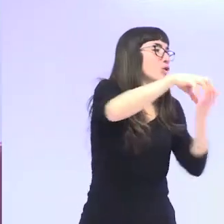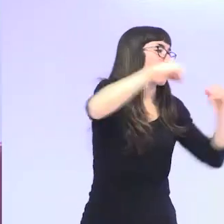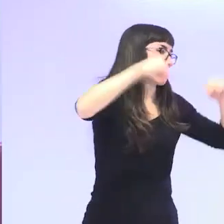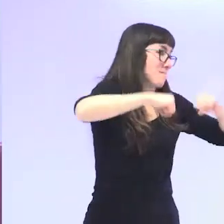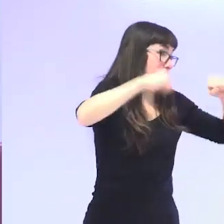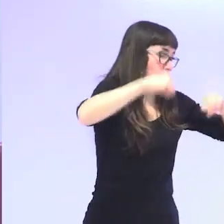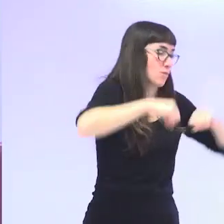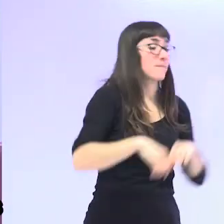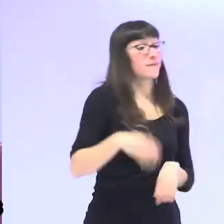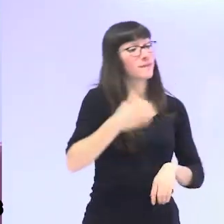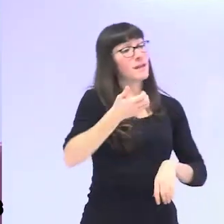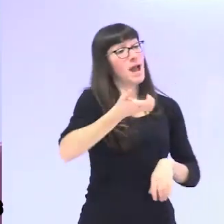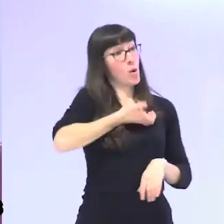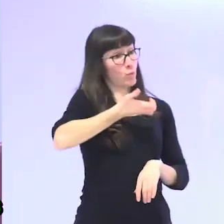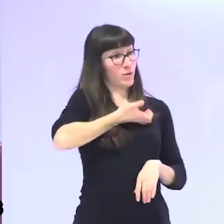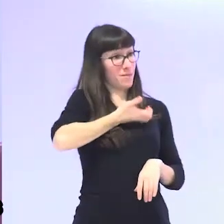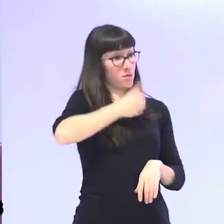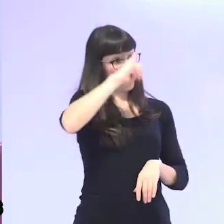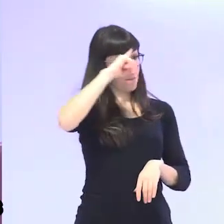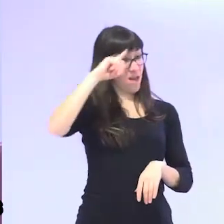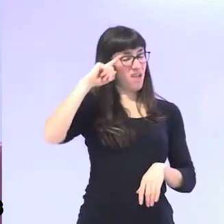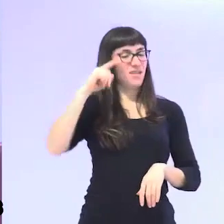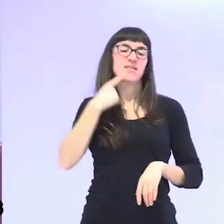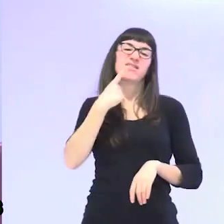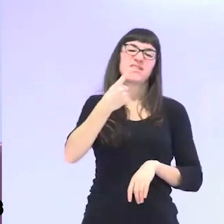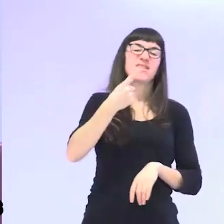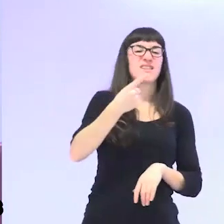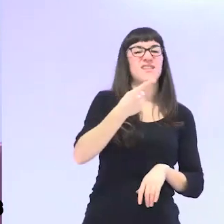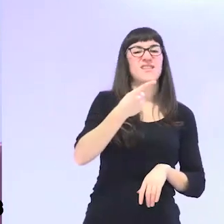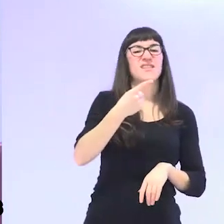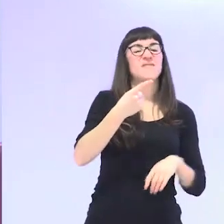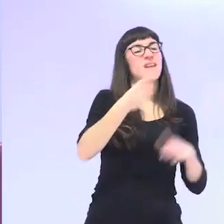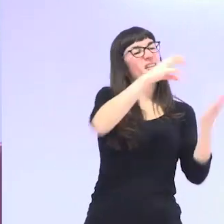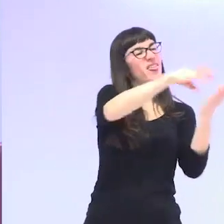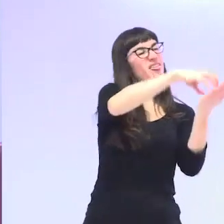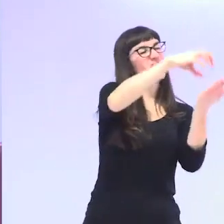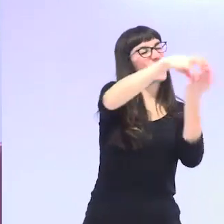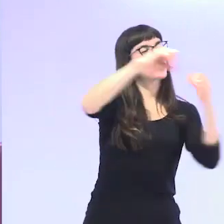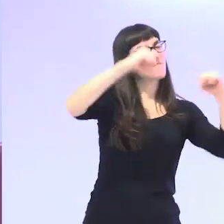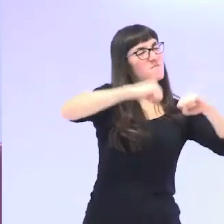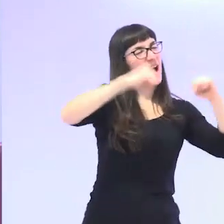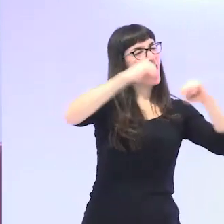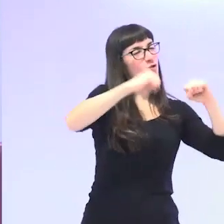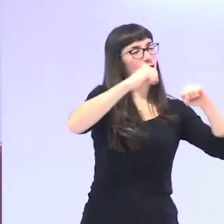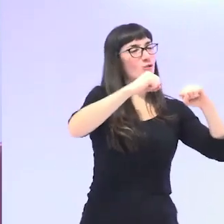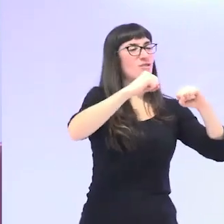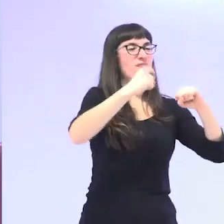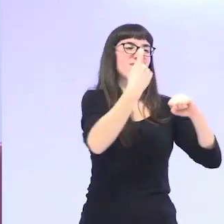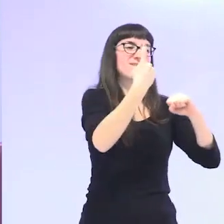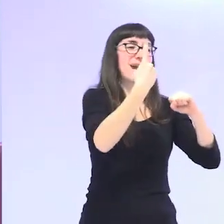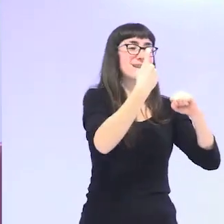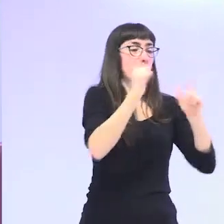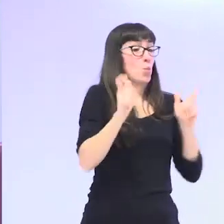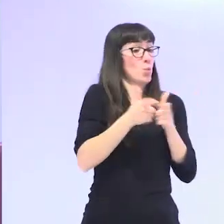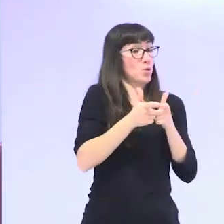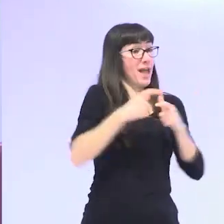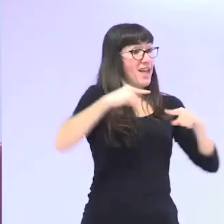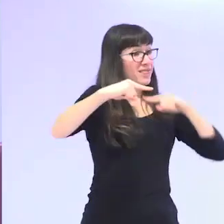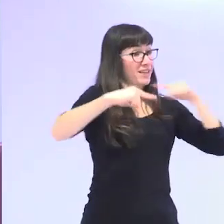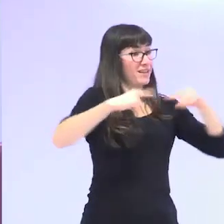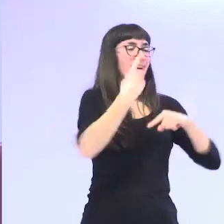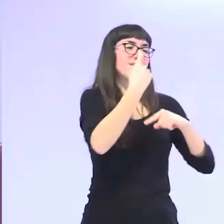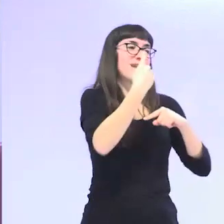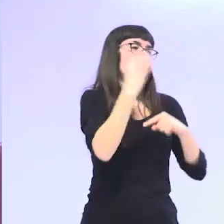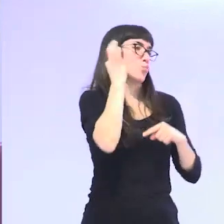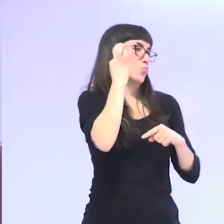Madrid les pidió que a ver si podían cambiar y renovar un poco los centros de mayores y meter en las juntas directivas a mujeres porque claro las mujeres